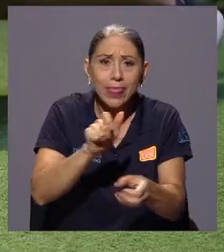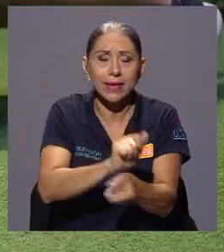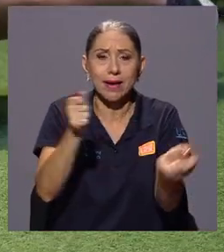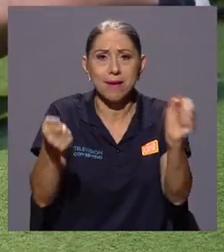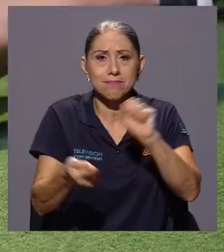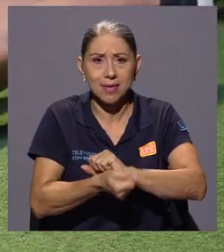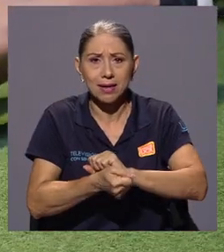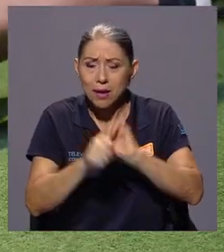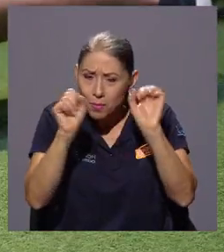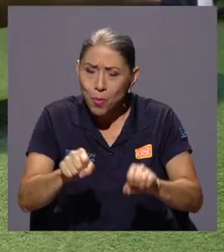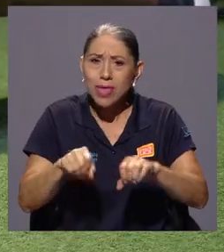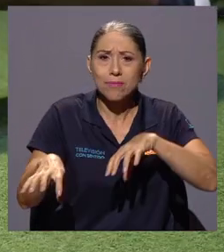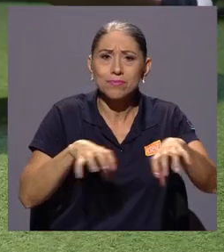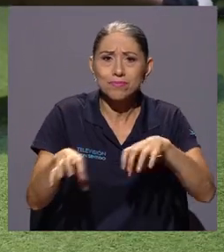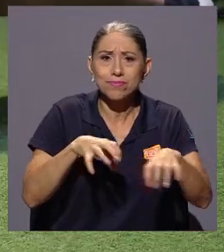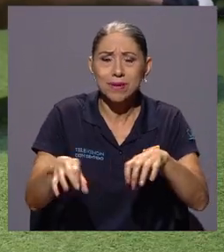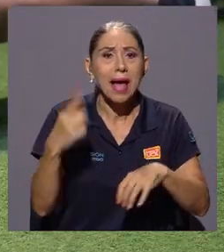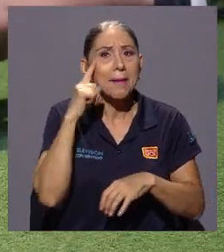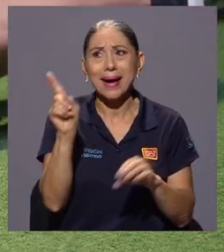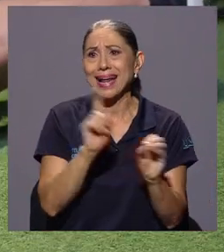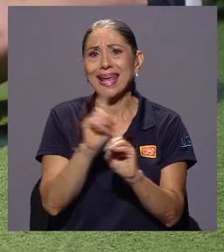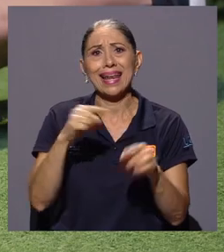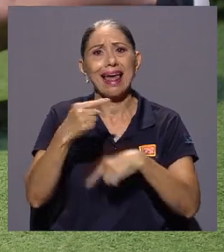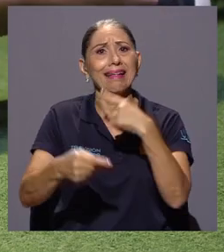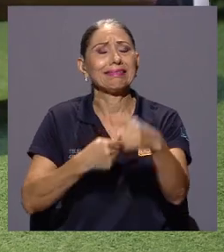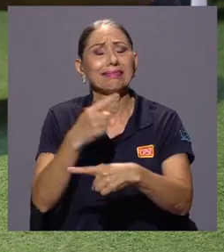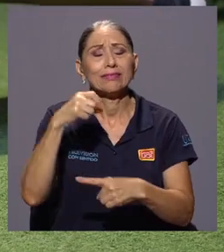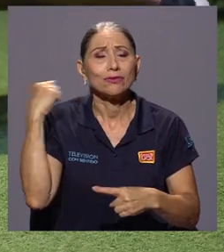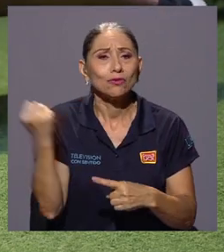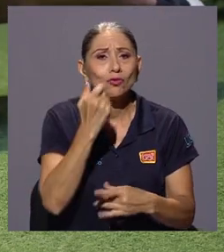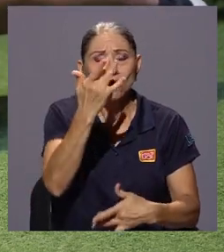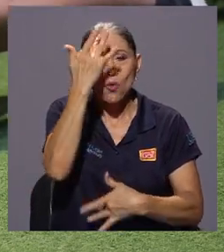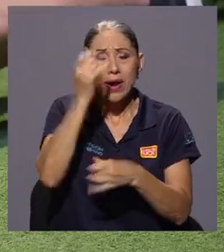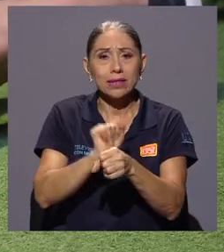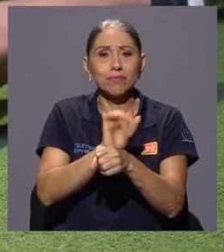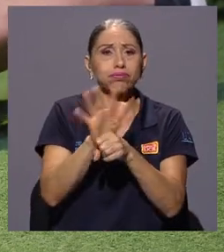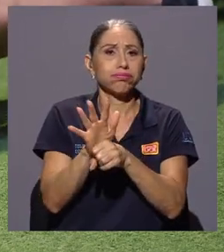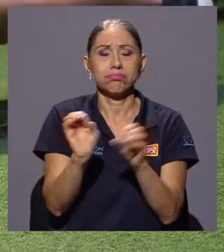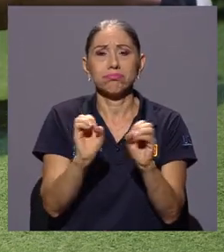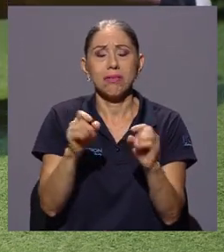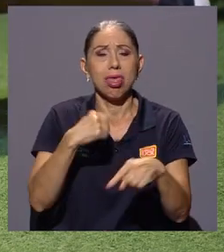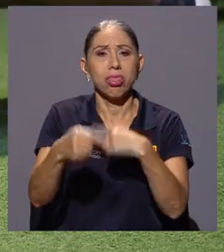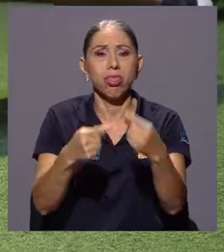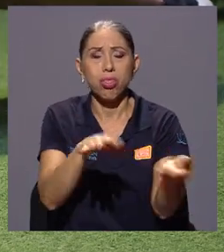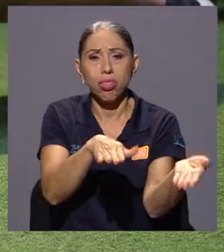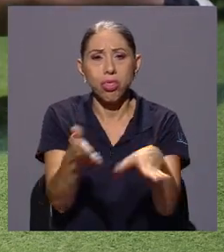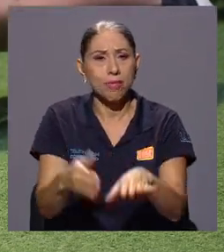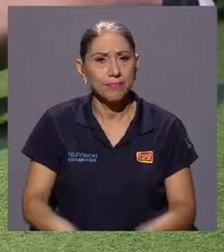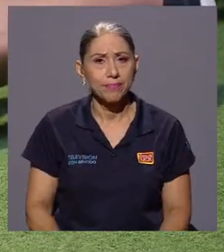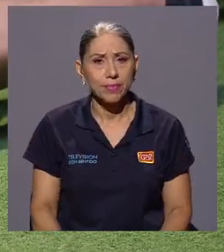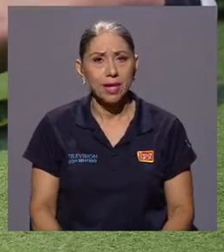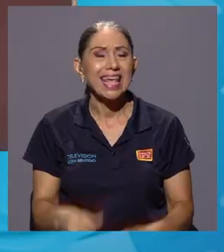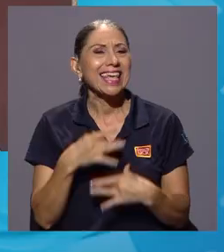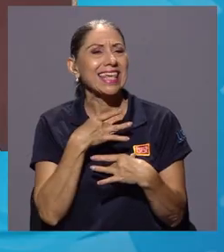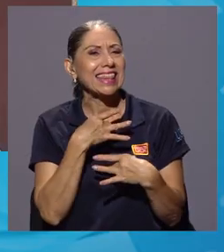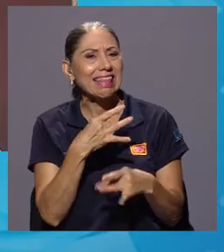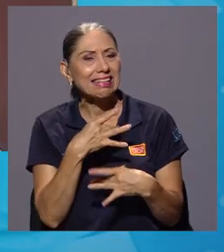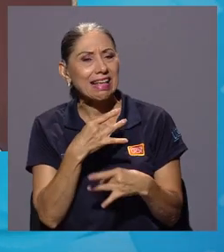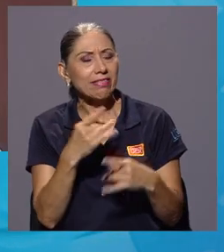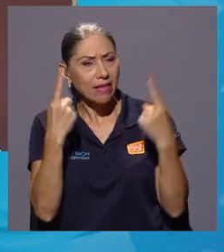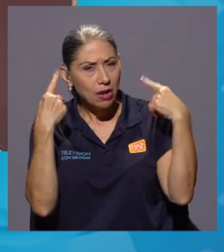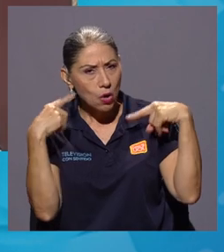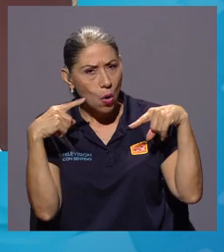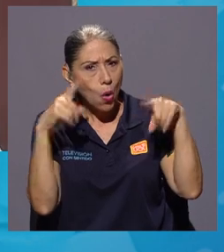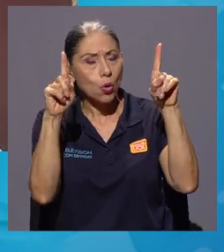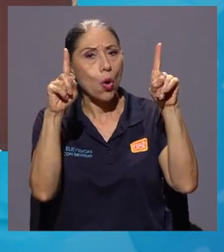crucial para los desenlaces graves de la enfermedad COVID-19. Lo interesante es que se logró mostrar